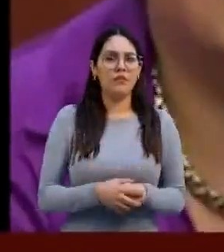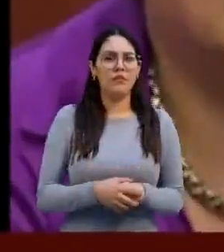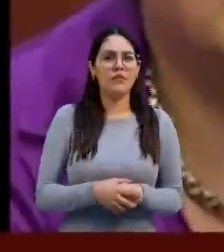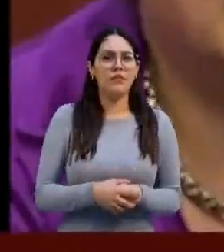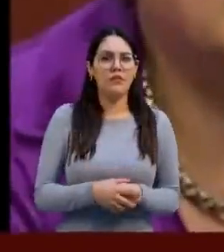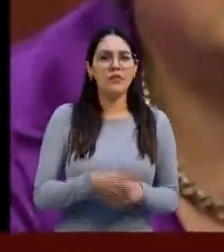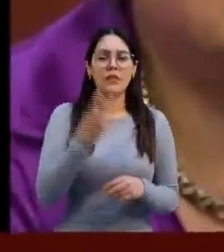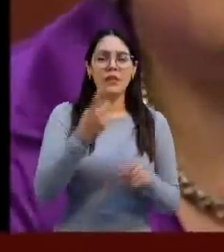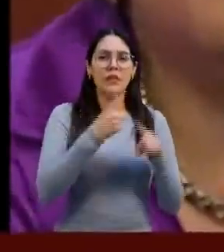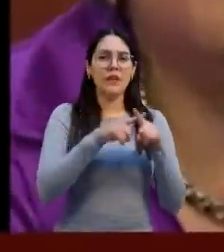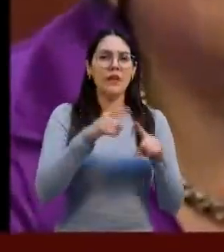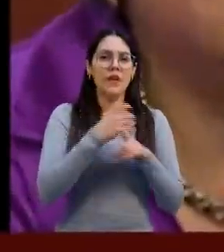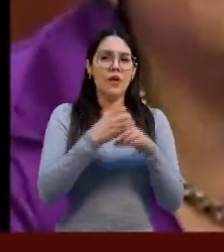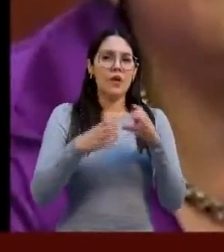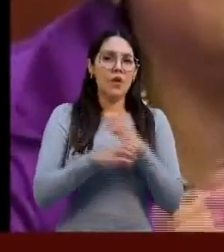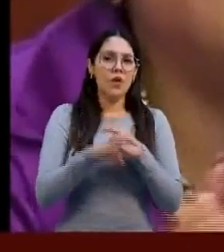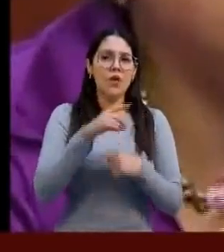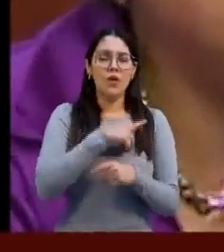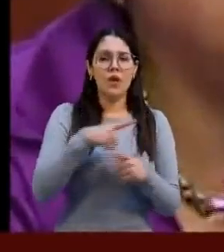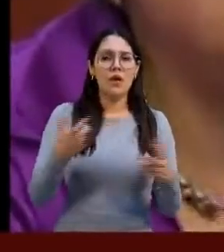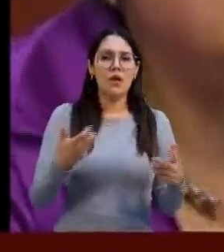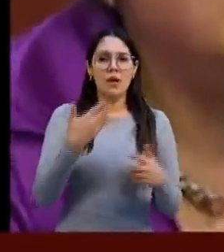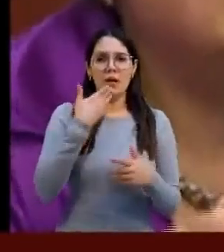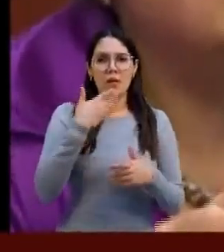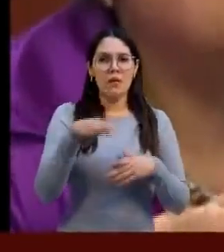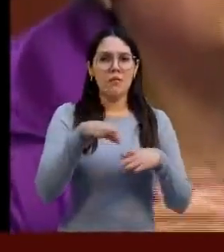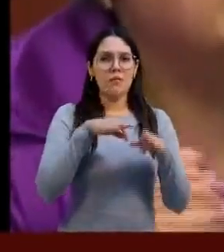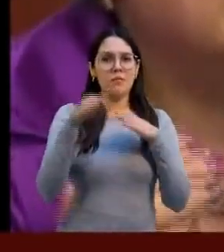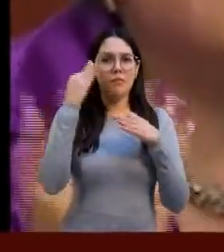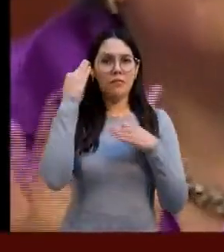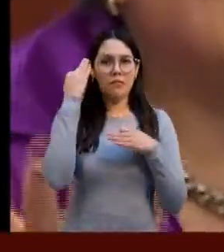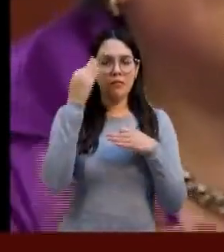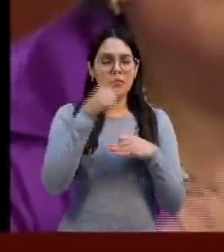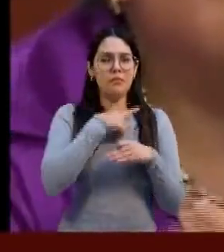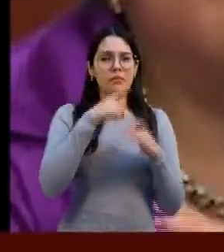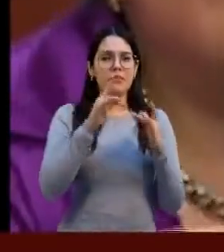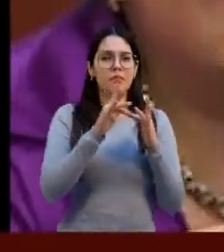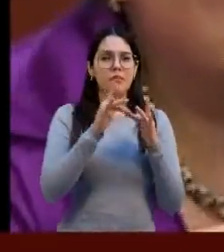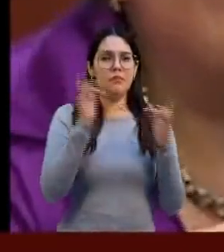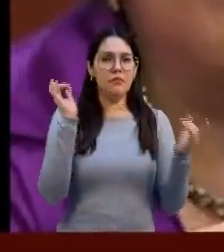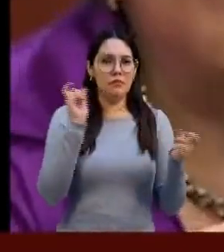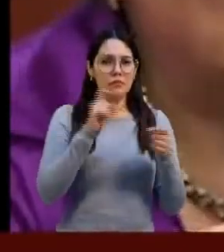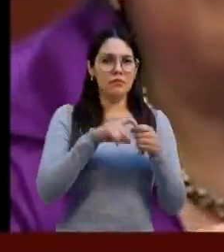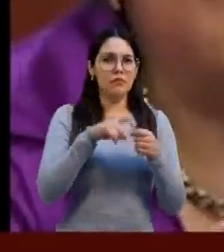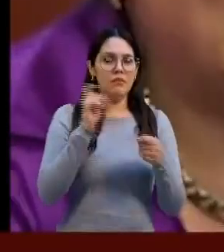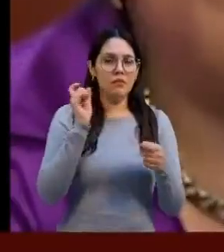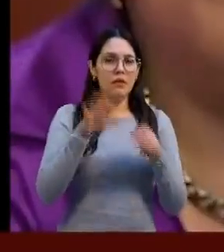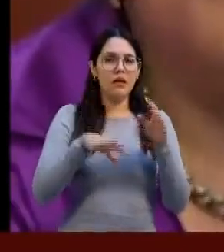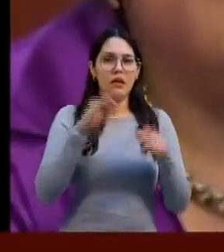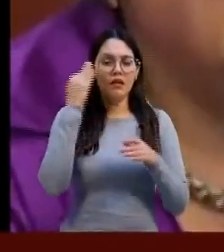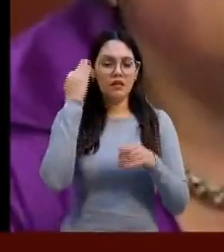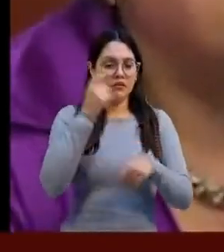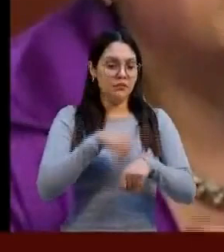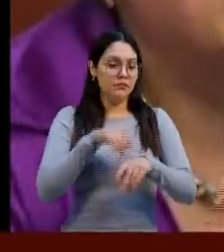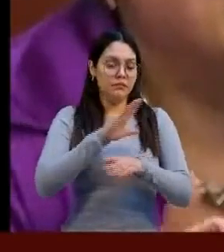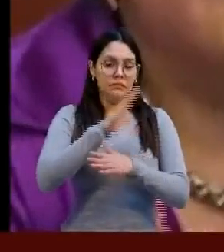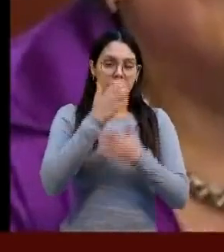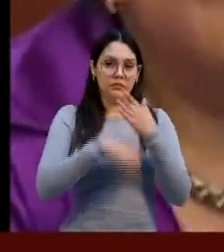de asertividad, manejo eficaz del tiempo, desconectarse del trabajo fuera de la jornada laboral,